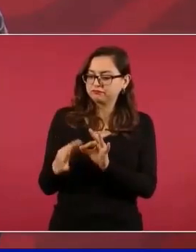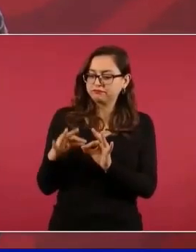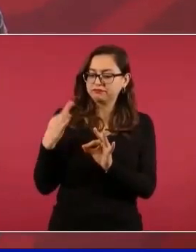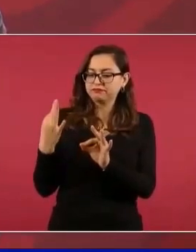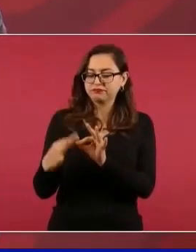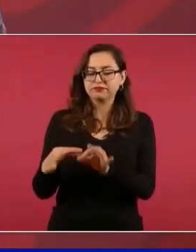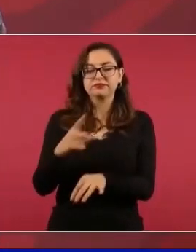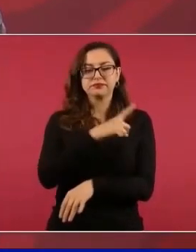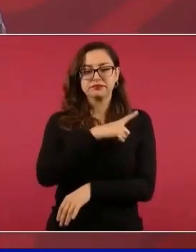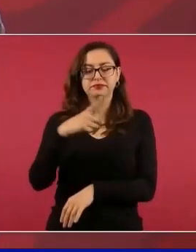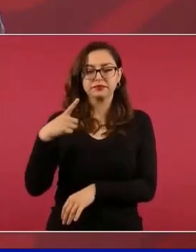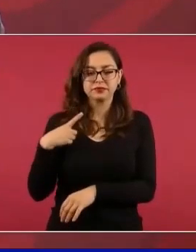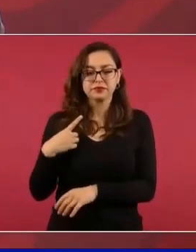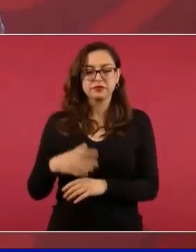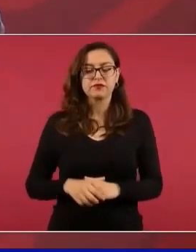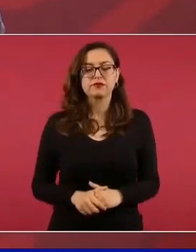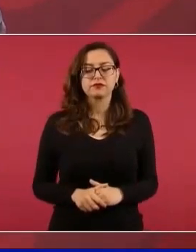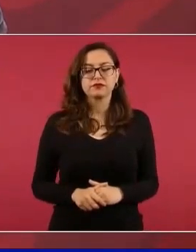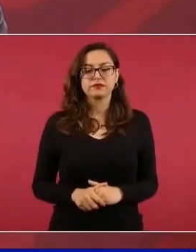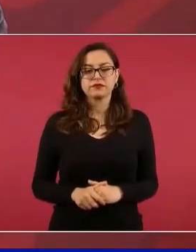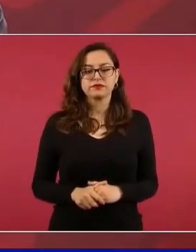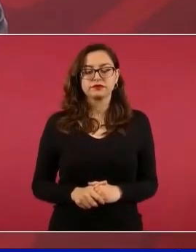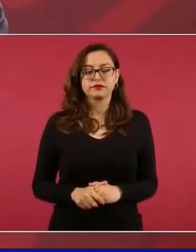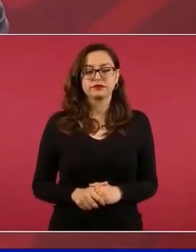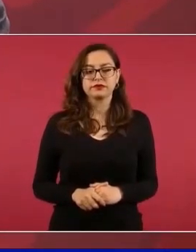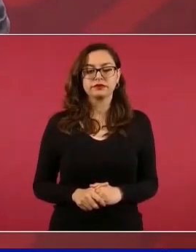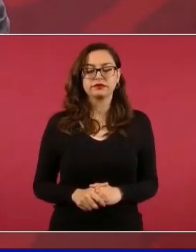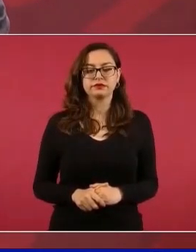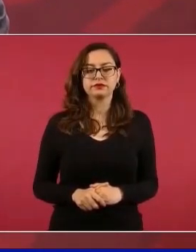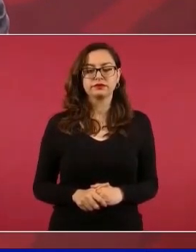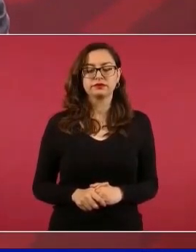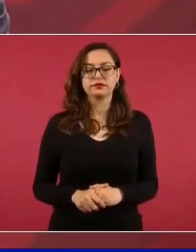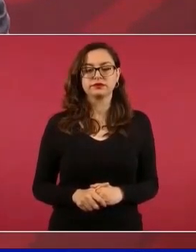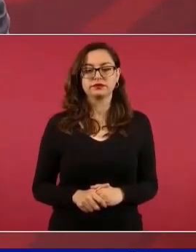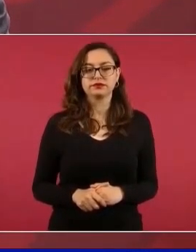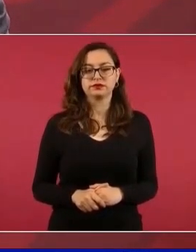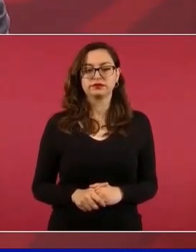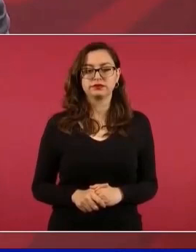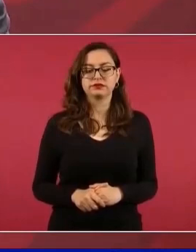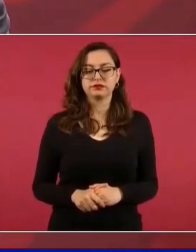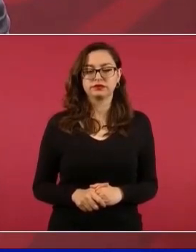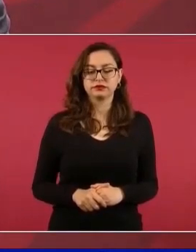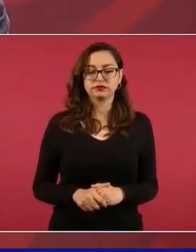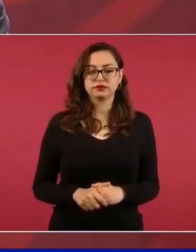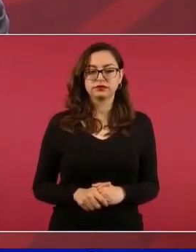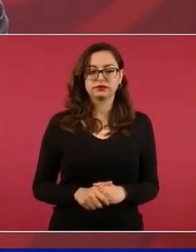que los niños